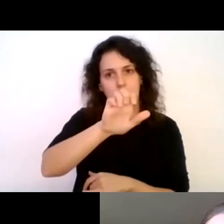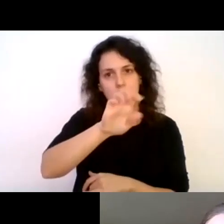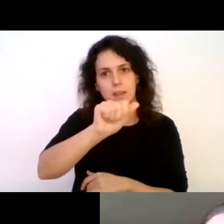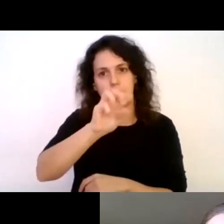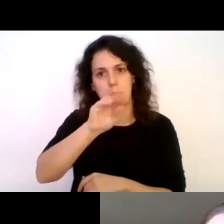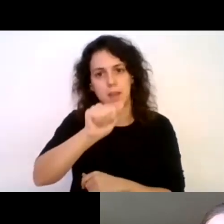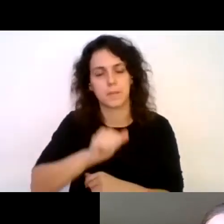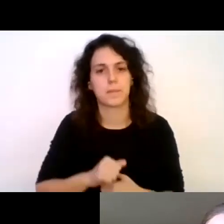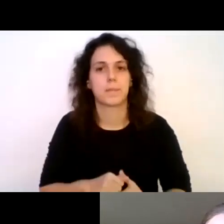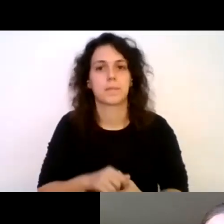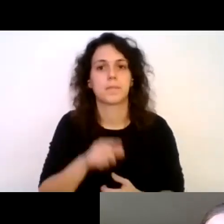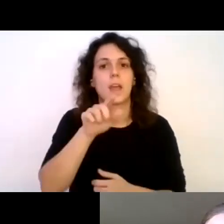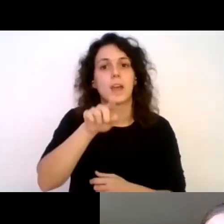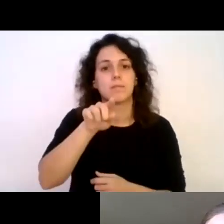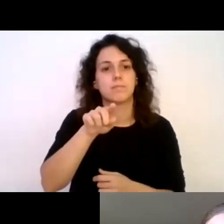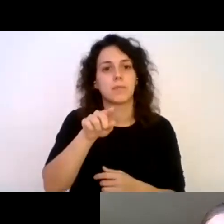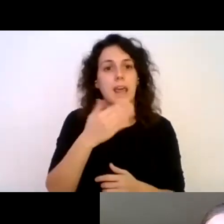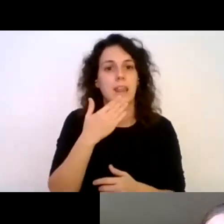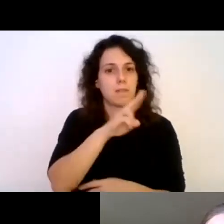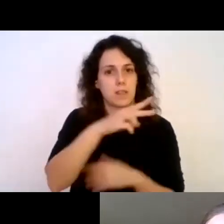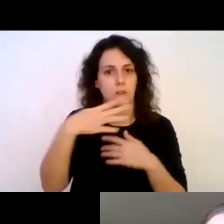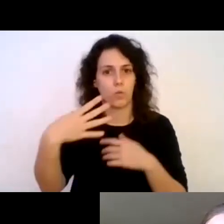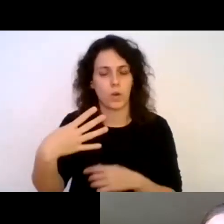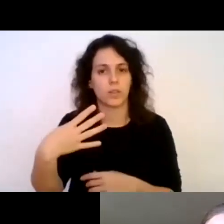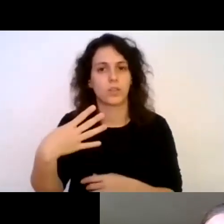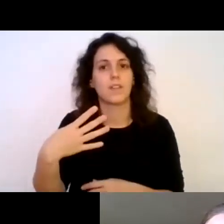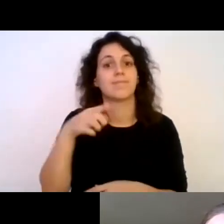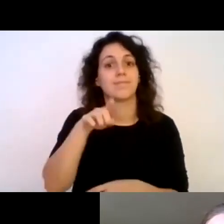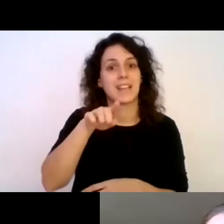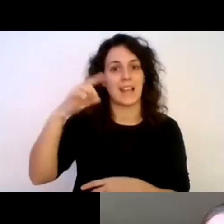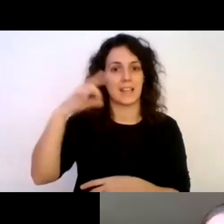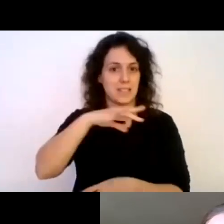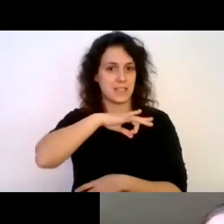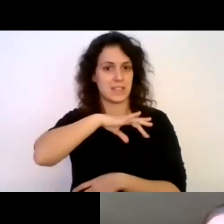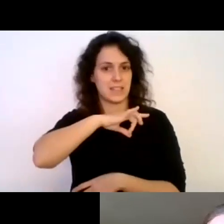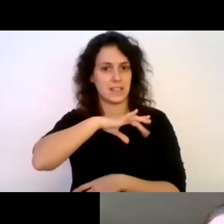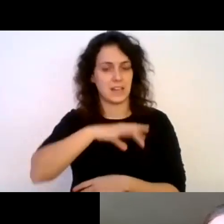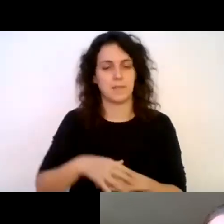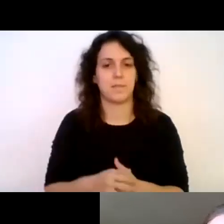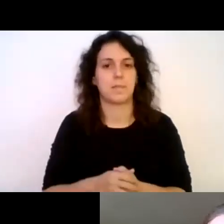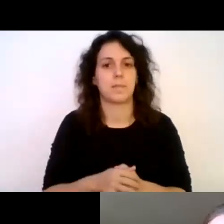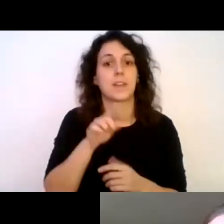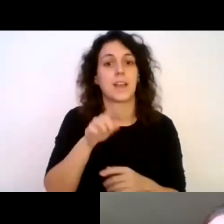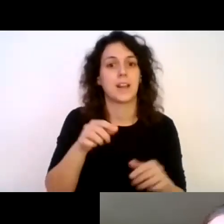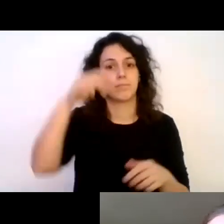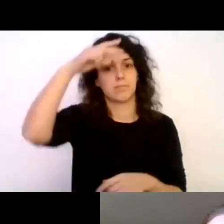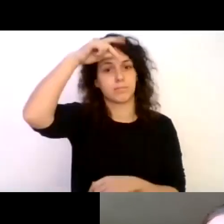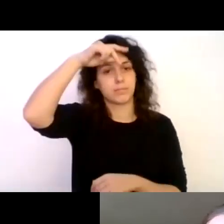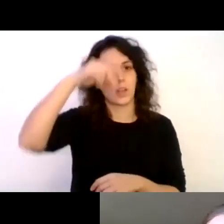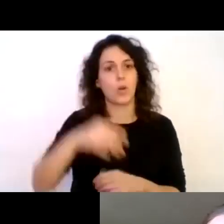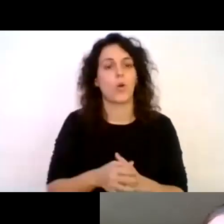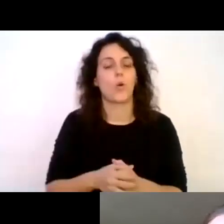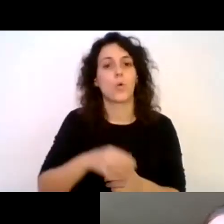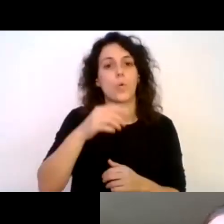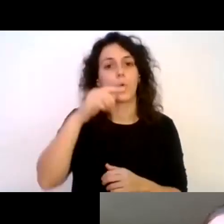Felipe Tapia Agüero. Tiene 24 años, desde Santiago de Chile. Es licenciado en ecoturismo por la